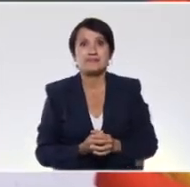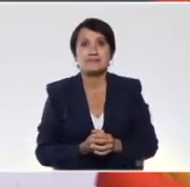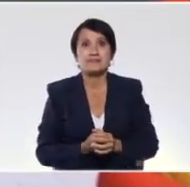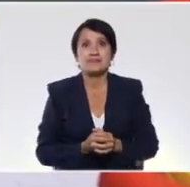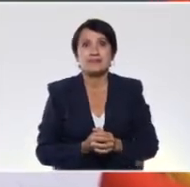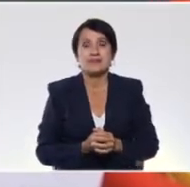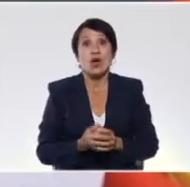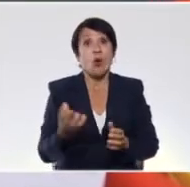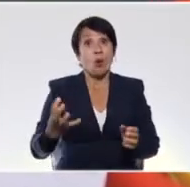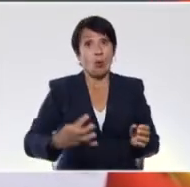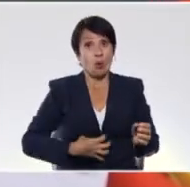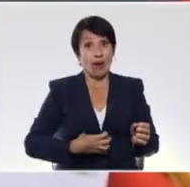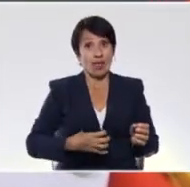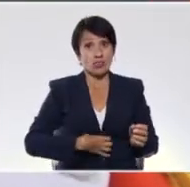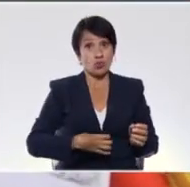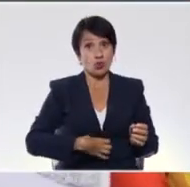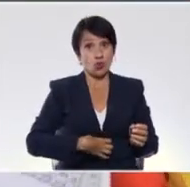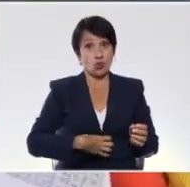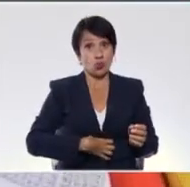cuentos,